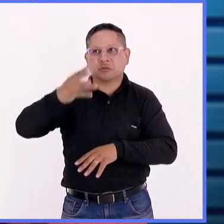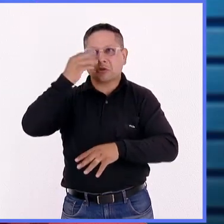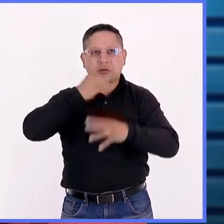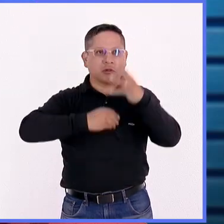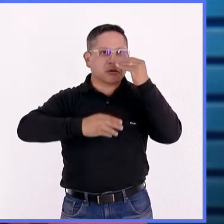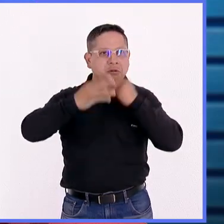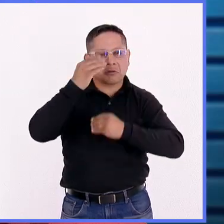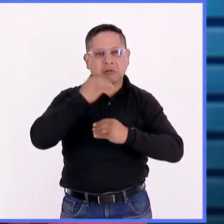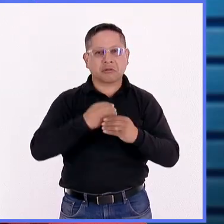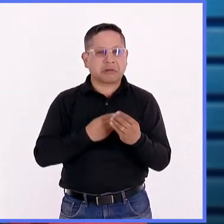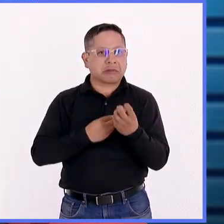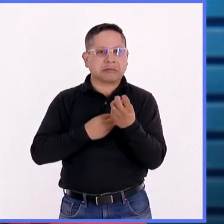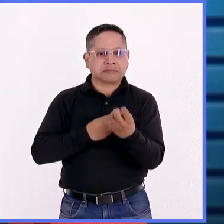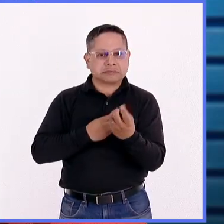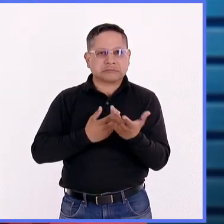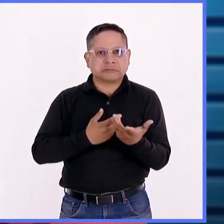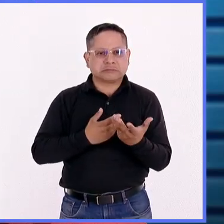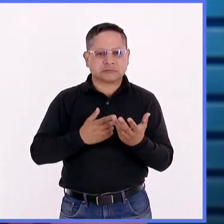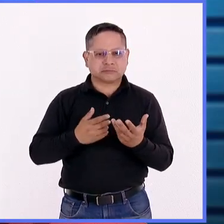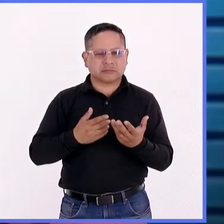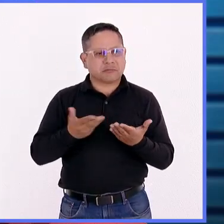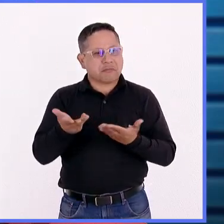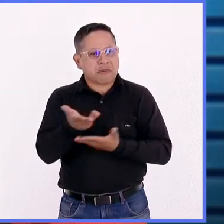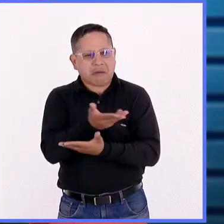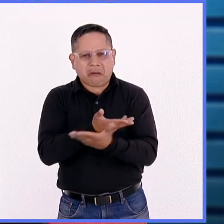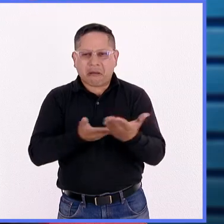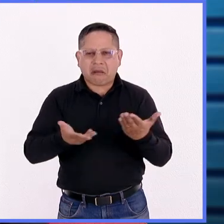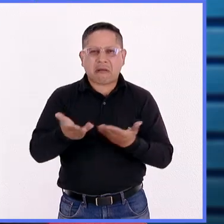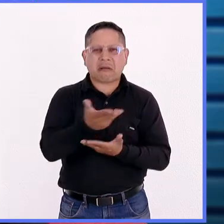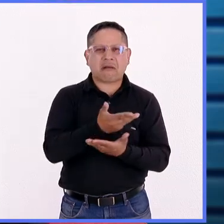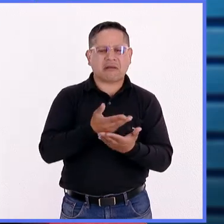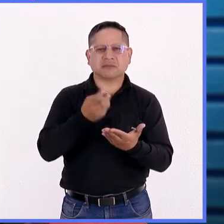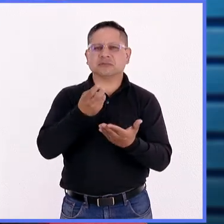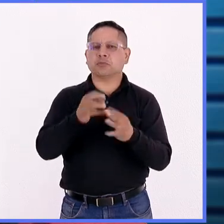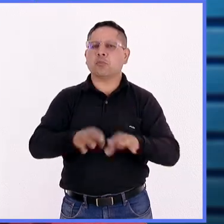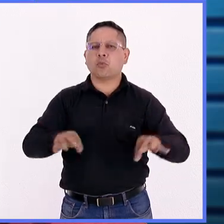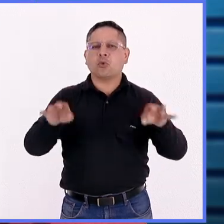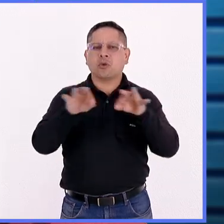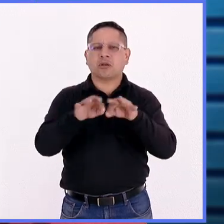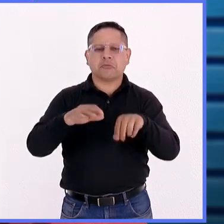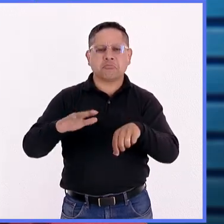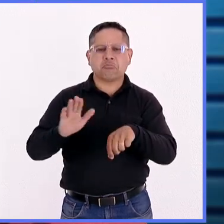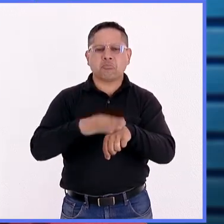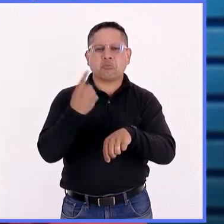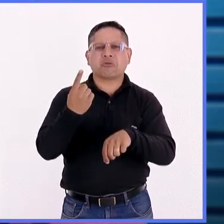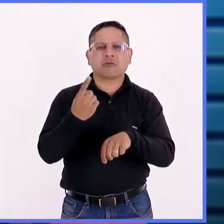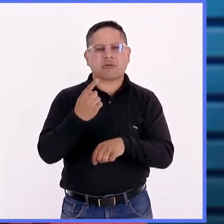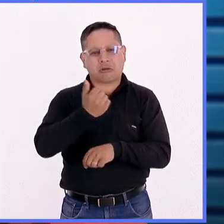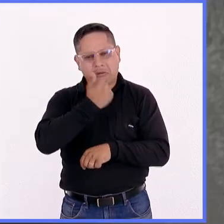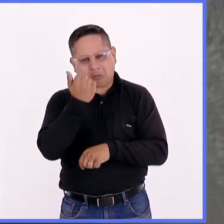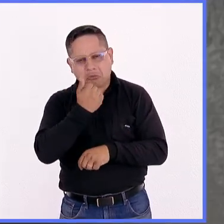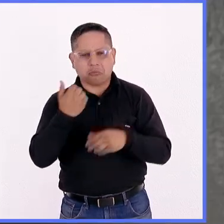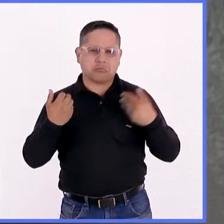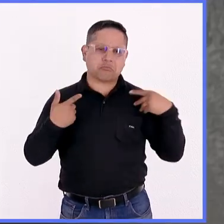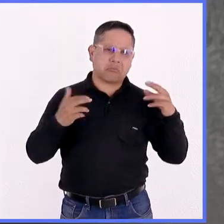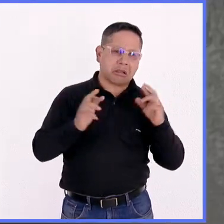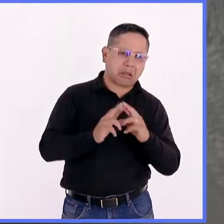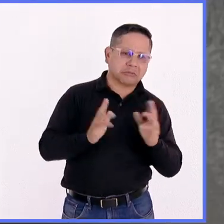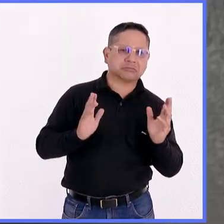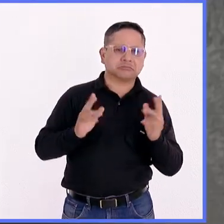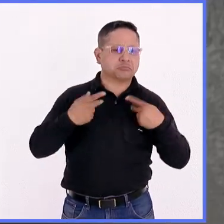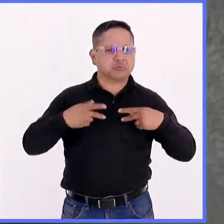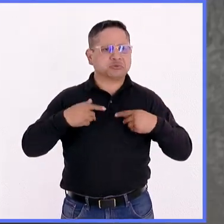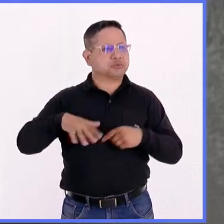importancia de realizar este tipo de convivencias y de intercambios entre académicos y especialistas y estudiantes? ¿Cómo se da este